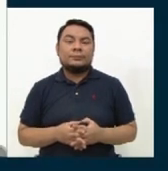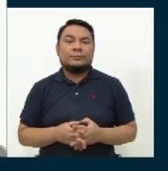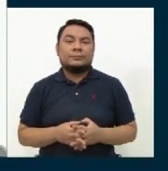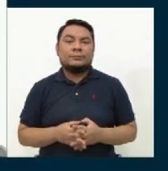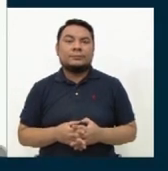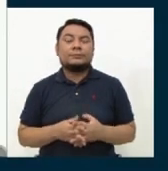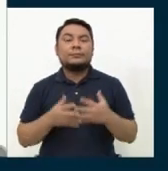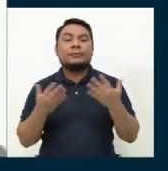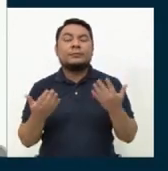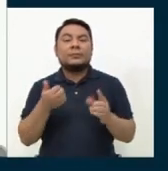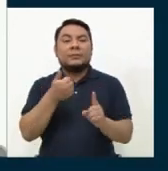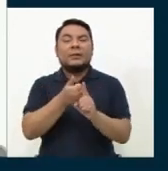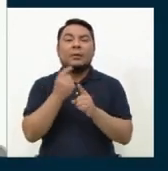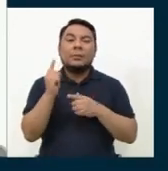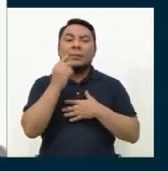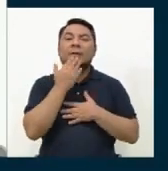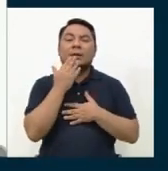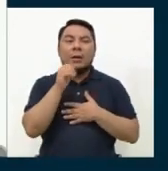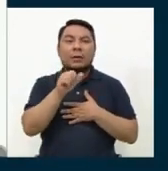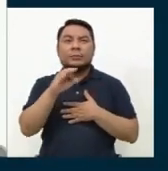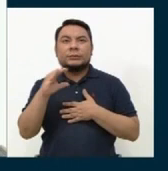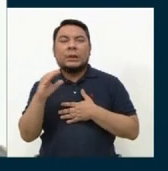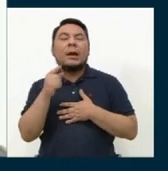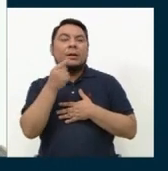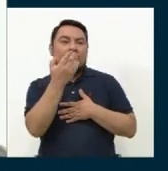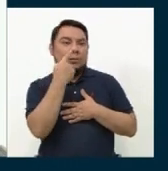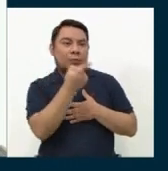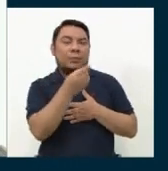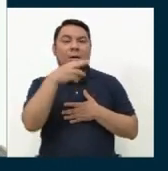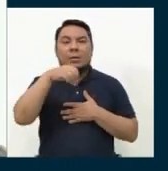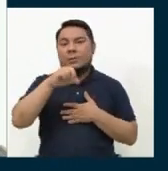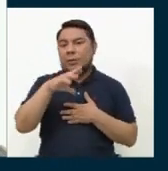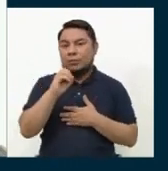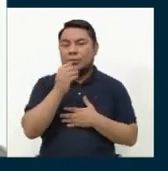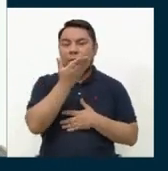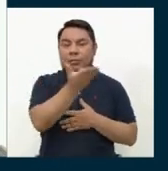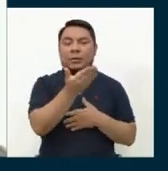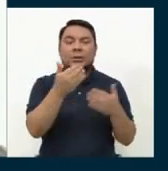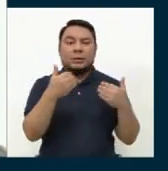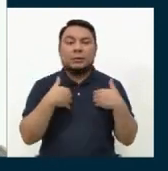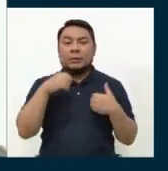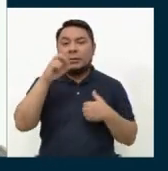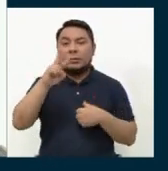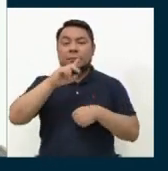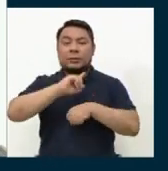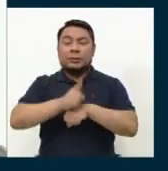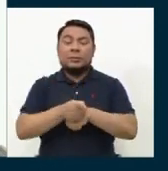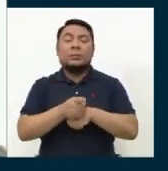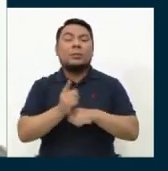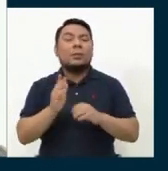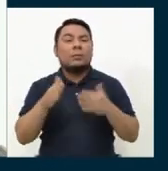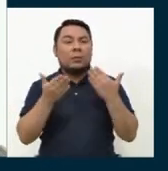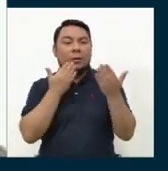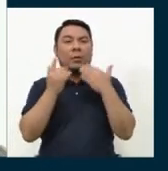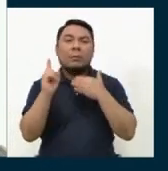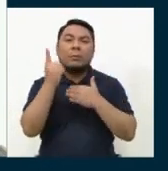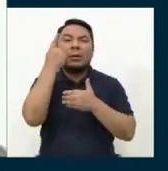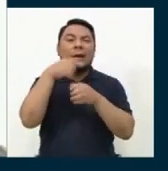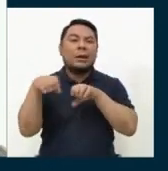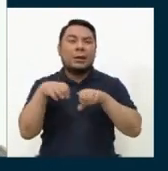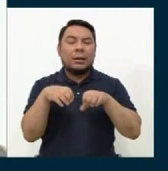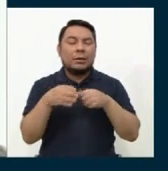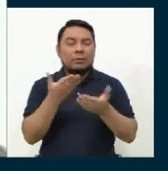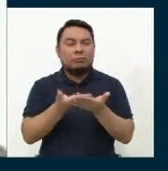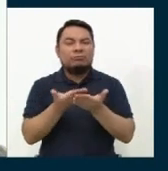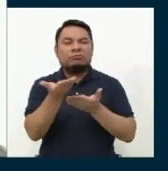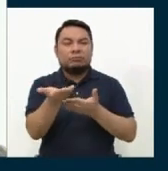Y le corresponde ser primero el candidato Marco Condori Carpio. Tiene usted dos minutos para exponer su propuesta bandera.